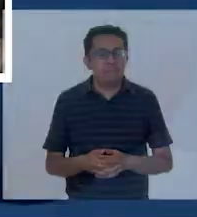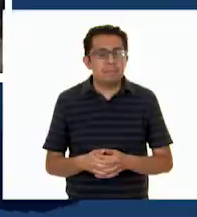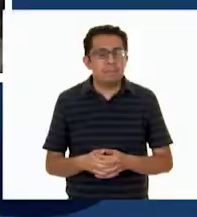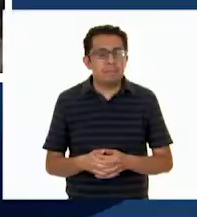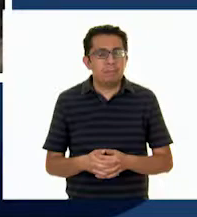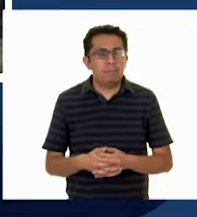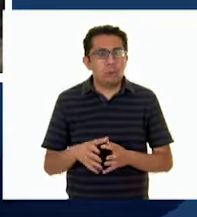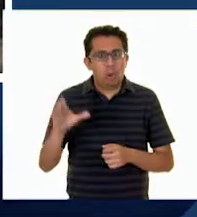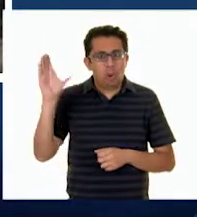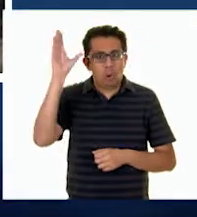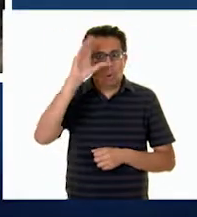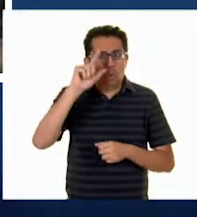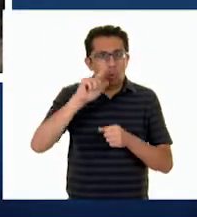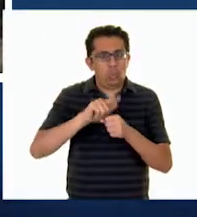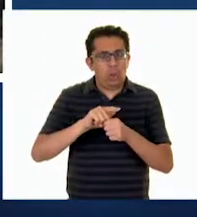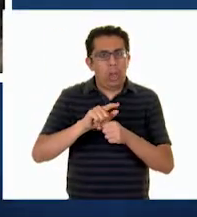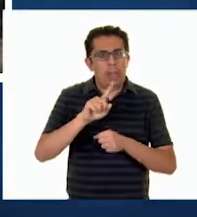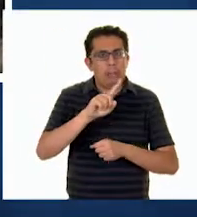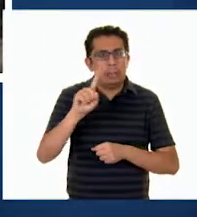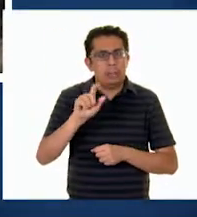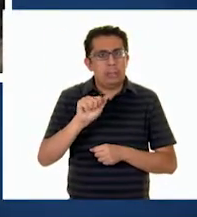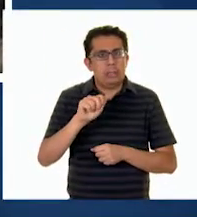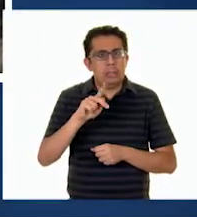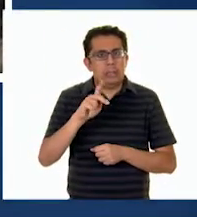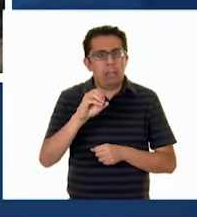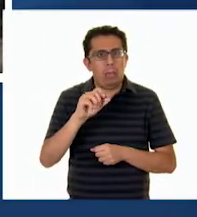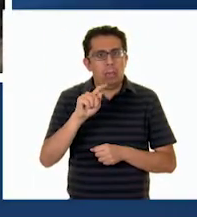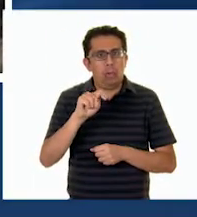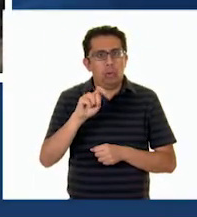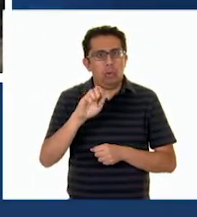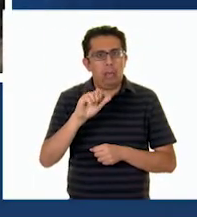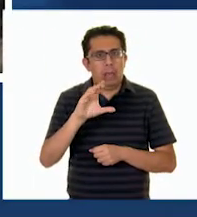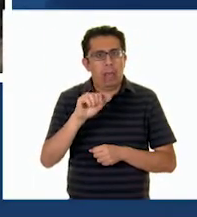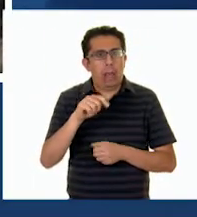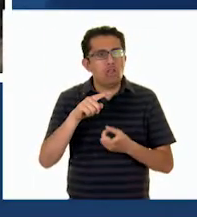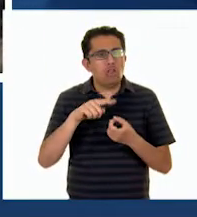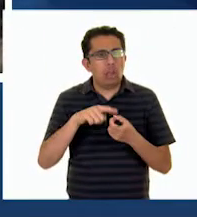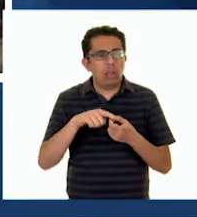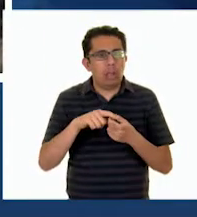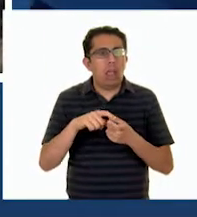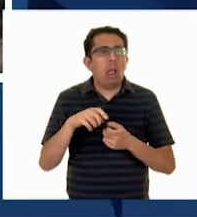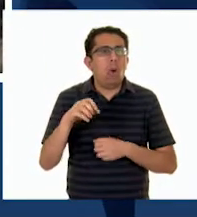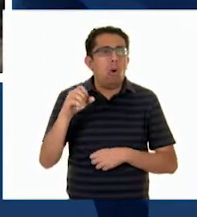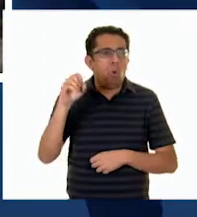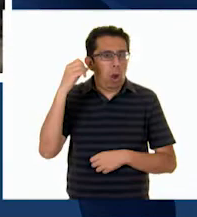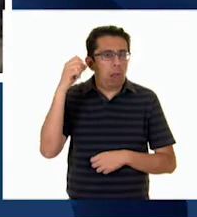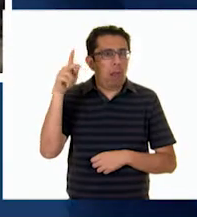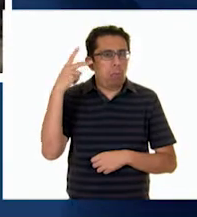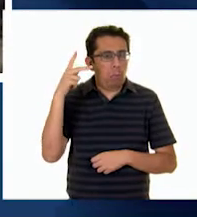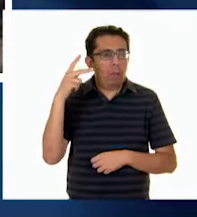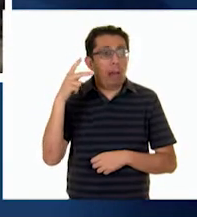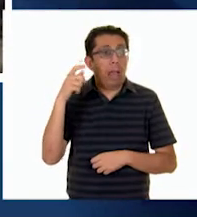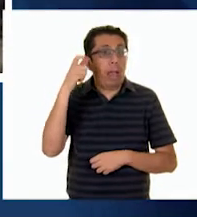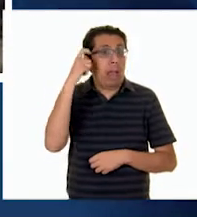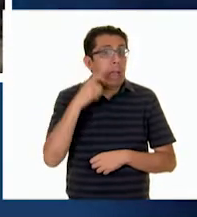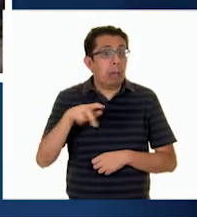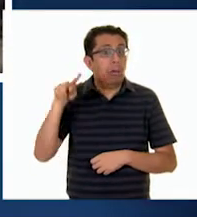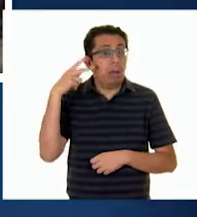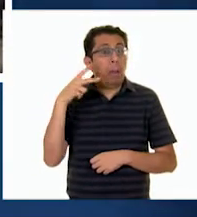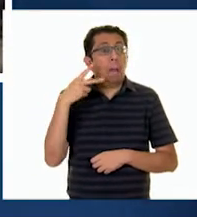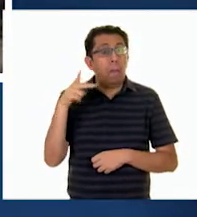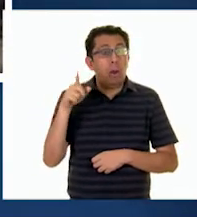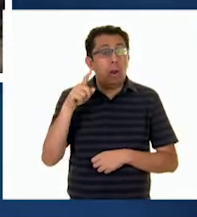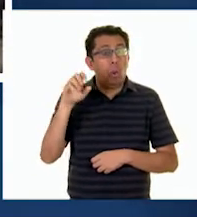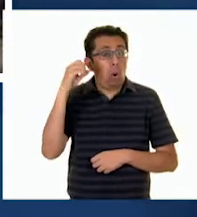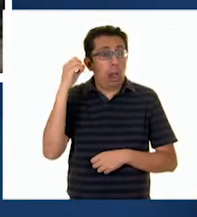La cultura zapoteca Está formada por habitantes De Oaxaca, Guerrero, Puebla y Veracruz Pero es en Oaxaca Donde hay más